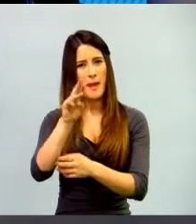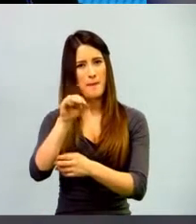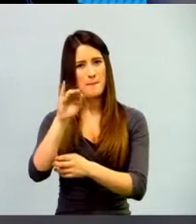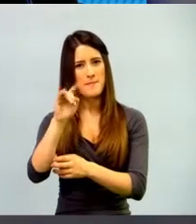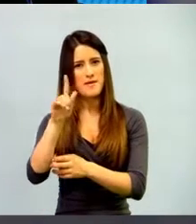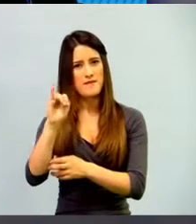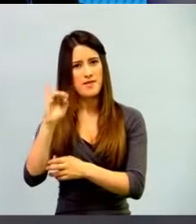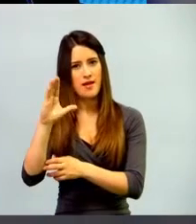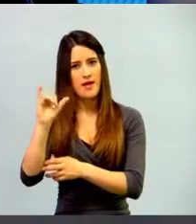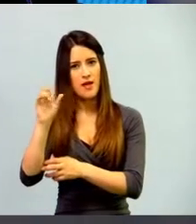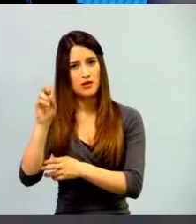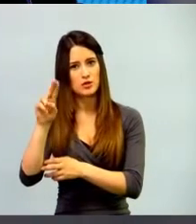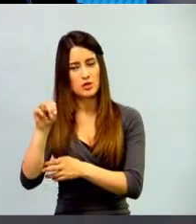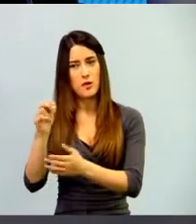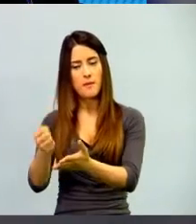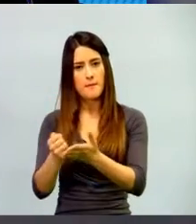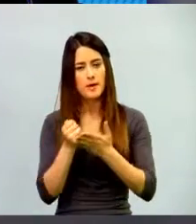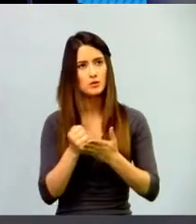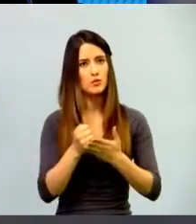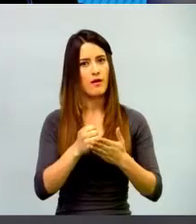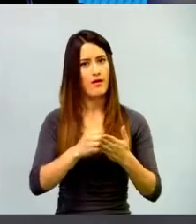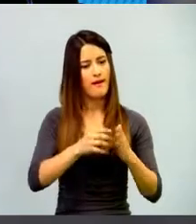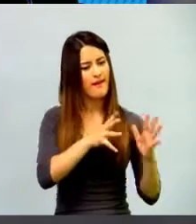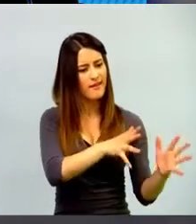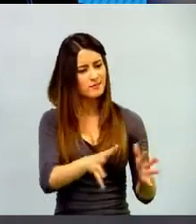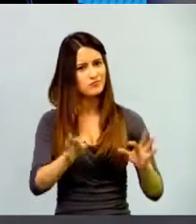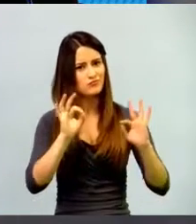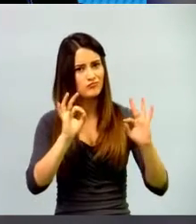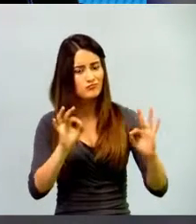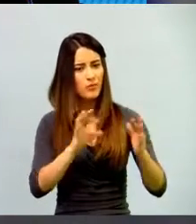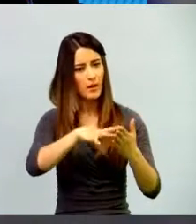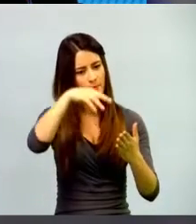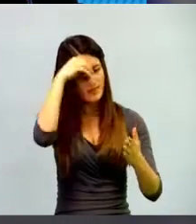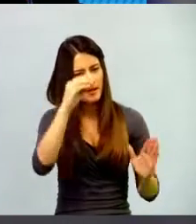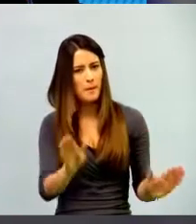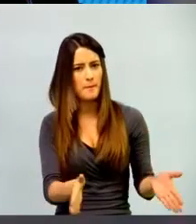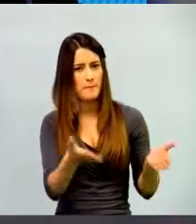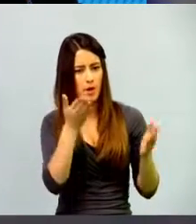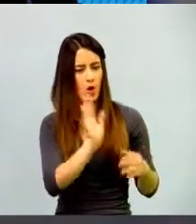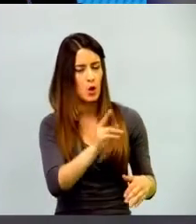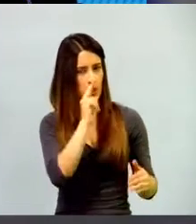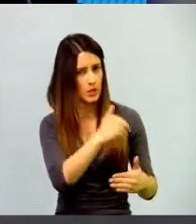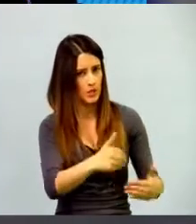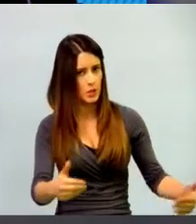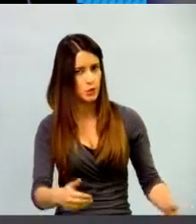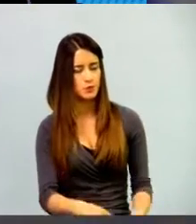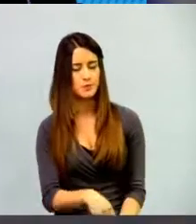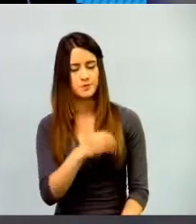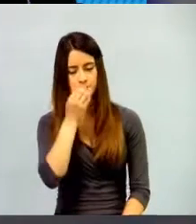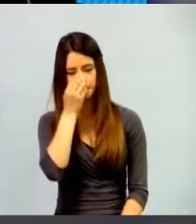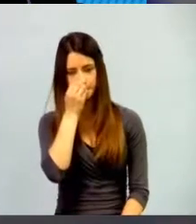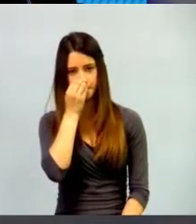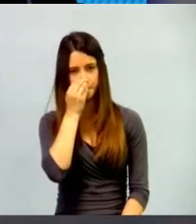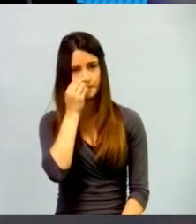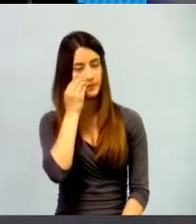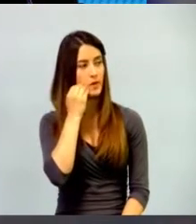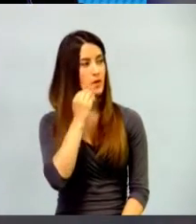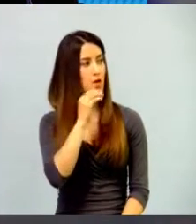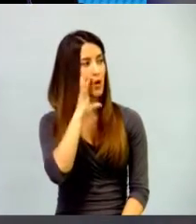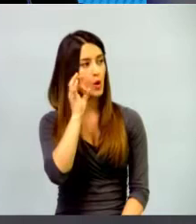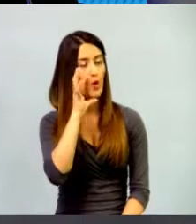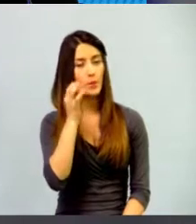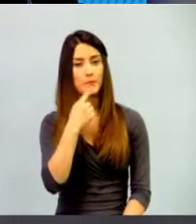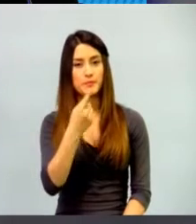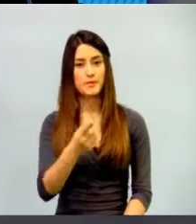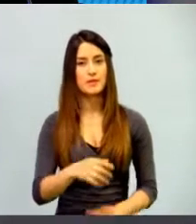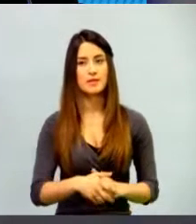calidad educativa de nuestros niños y niñas en el país? Yo considero que la gamificación